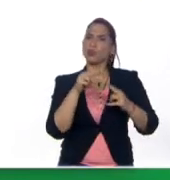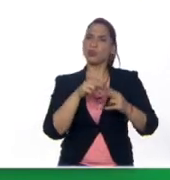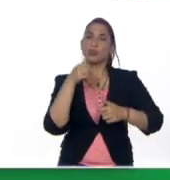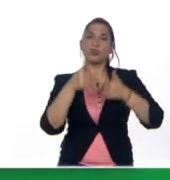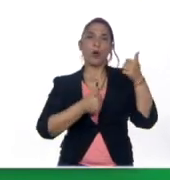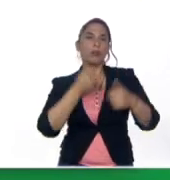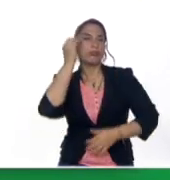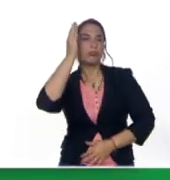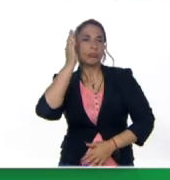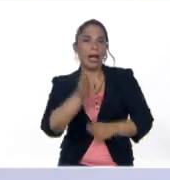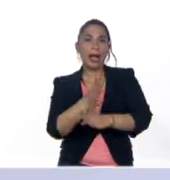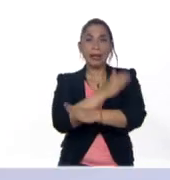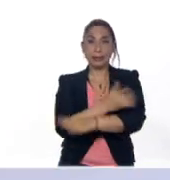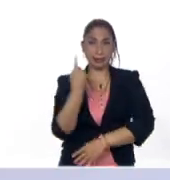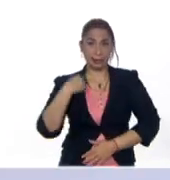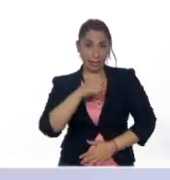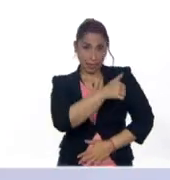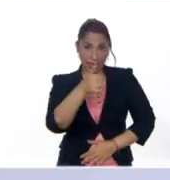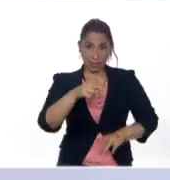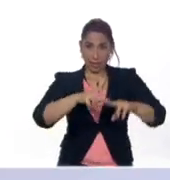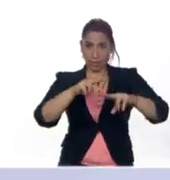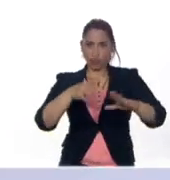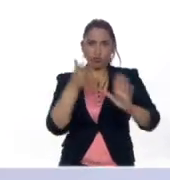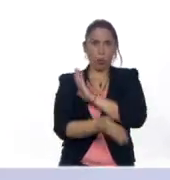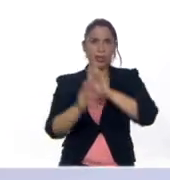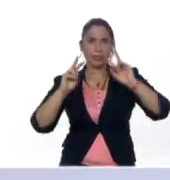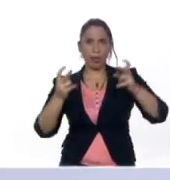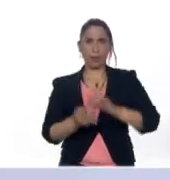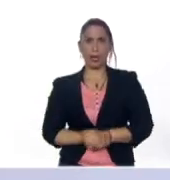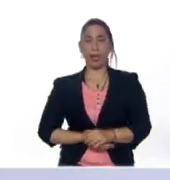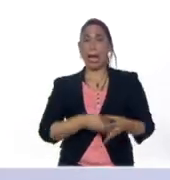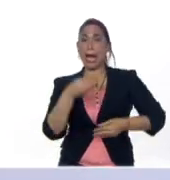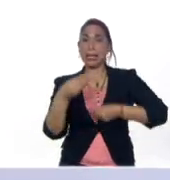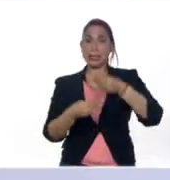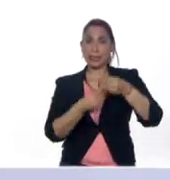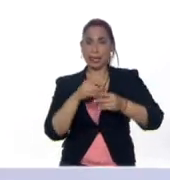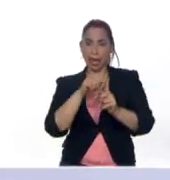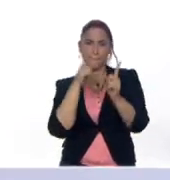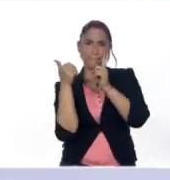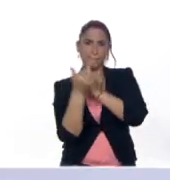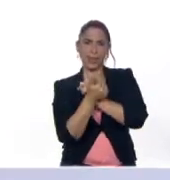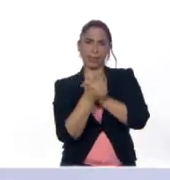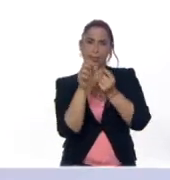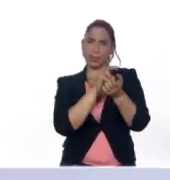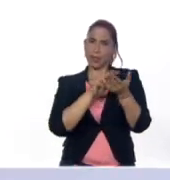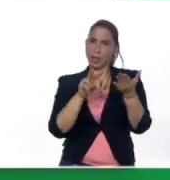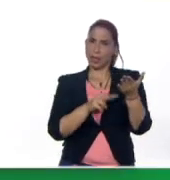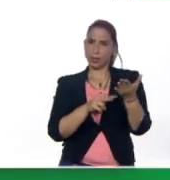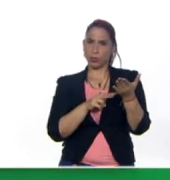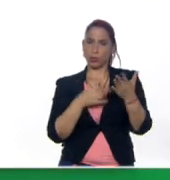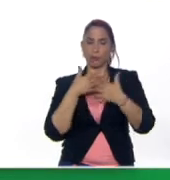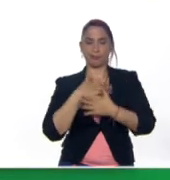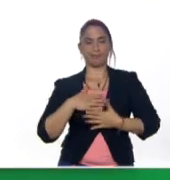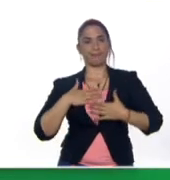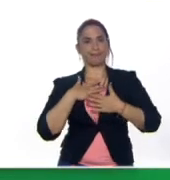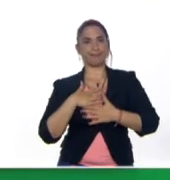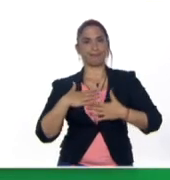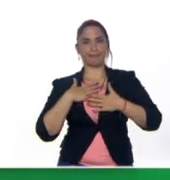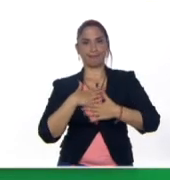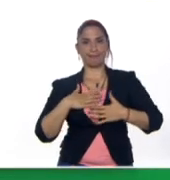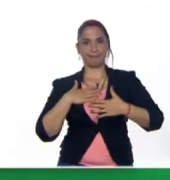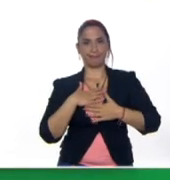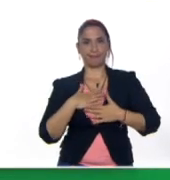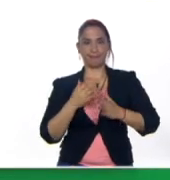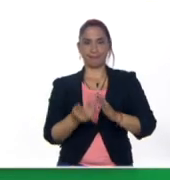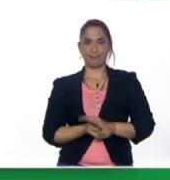conocimientos previos que tiene respecto a ese tema. Establecer un ambiente de lectura placentero agradable